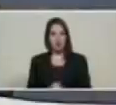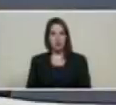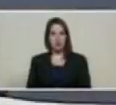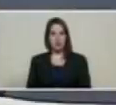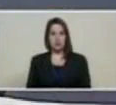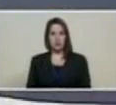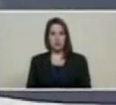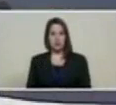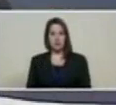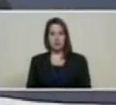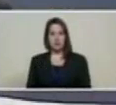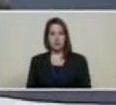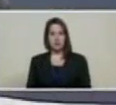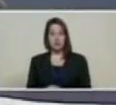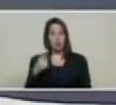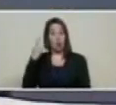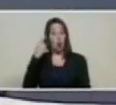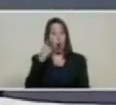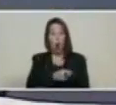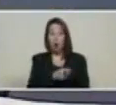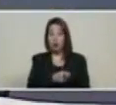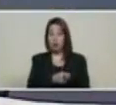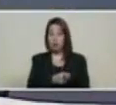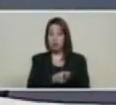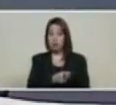bueno es una orden directa usted